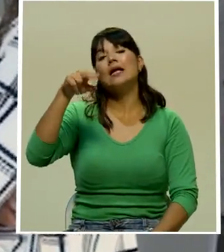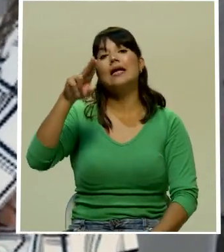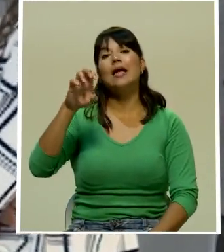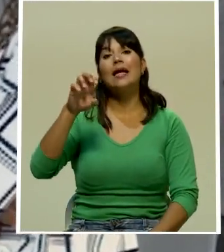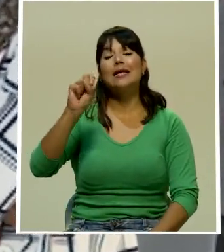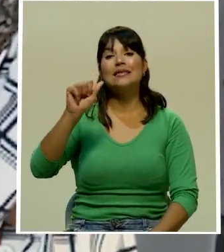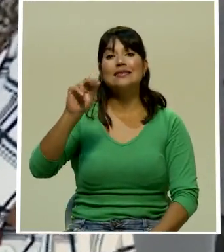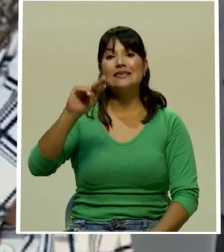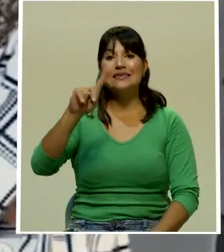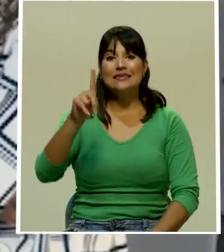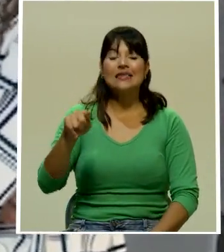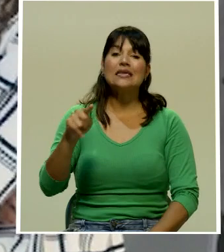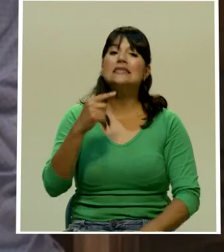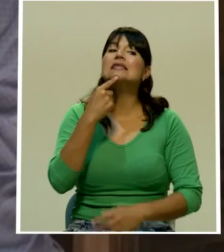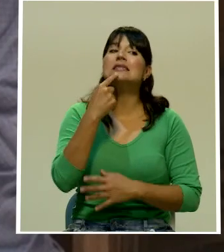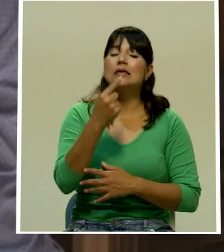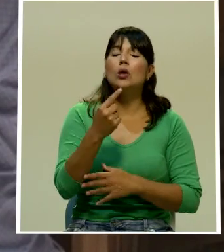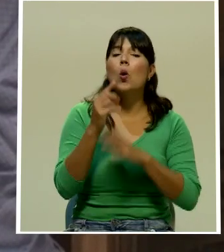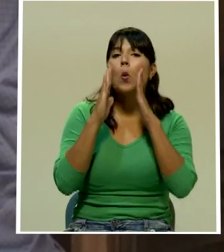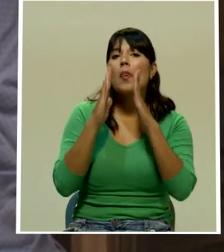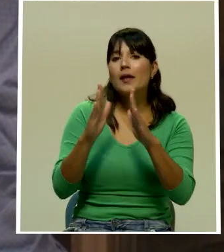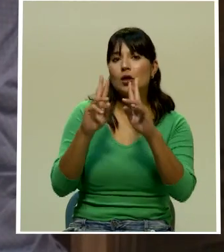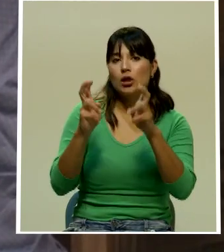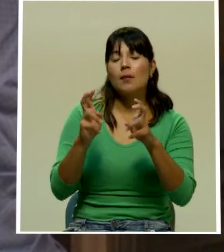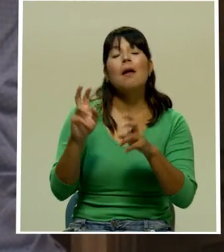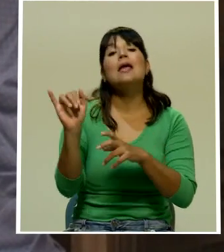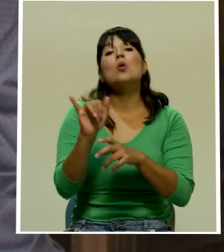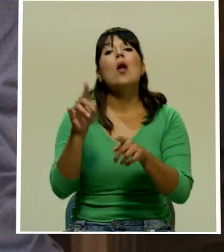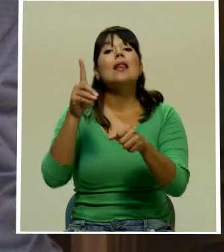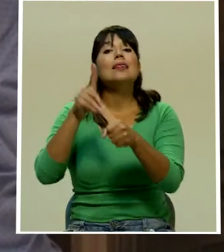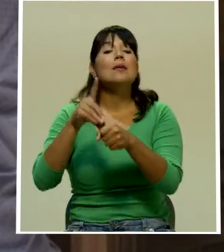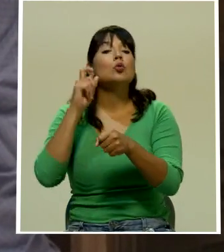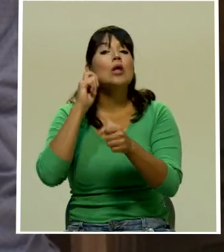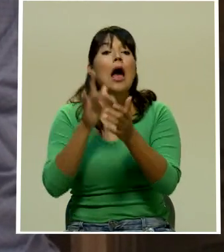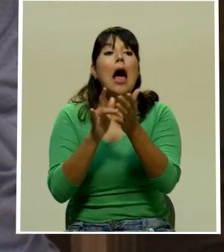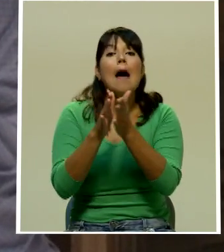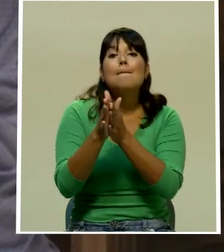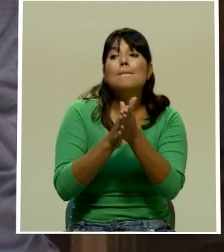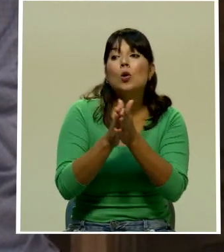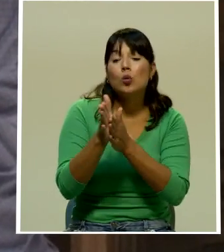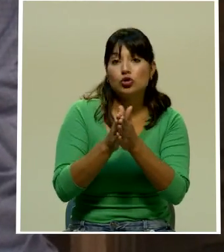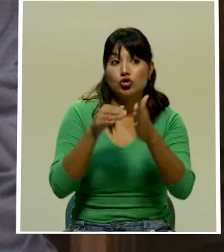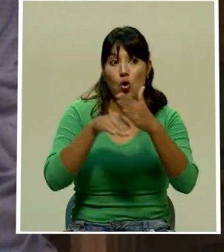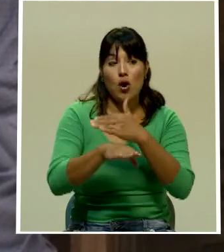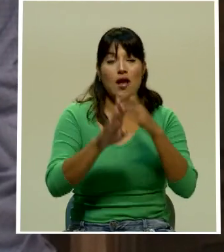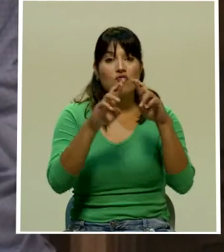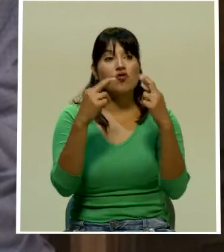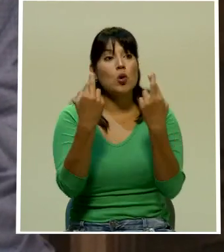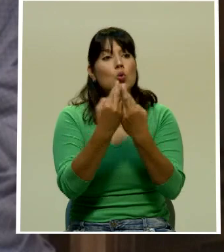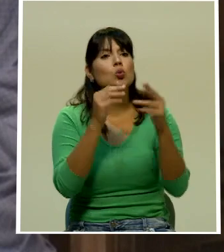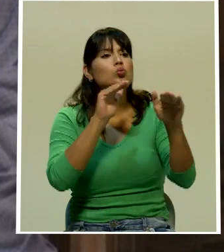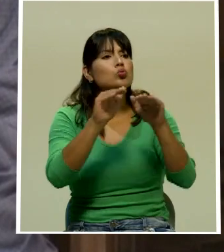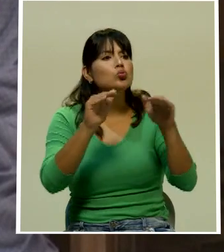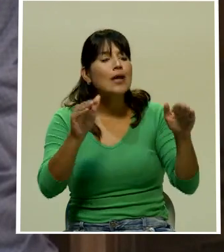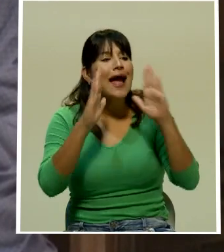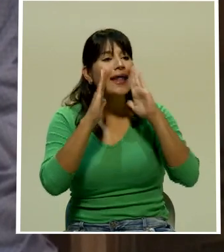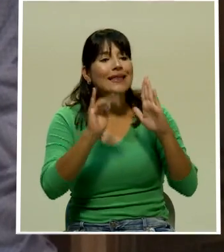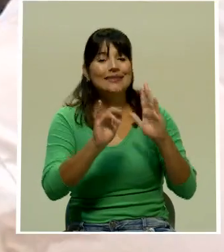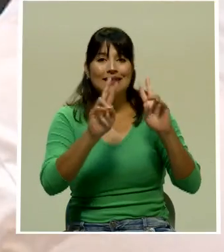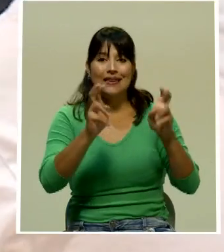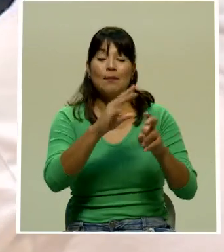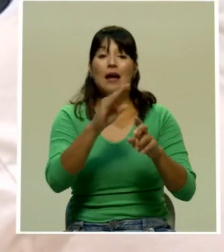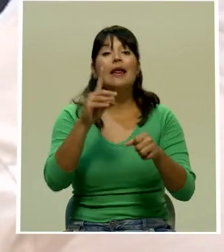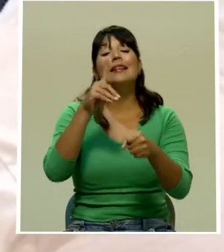por la prensa la diputada Paola Vega por su parte aprovechó unos minutos en el plenario para solicitar al directorio tomar en cuenta el tema mientras que el